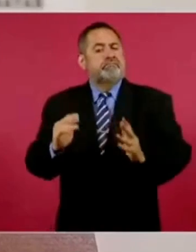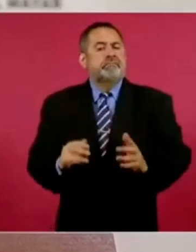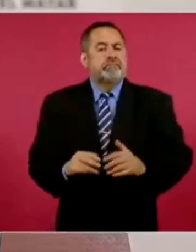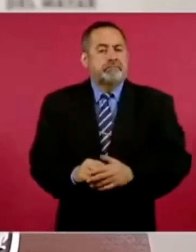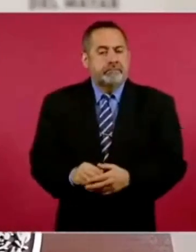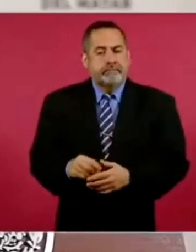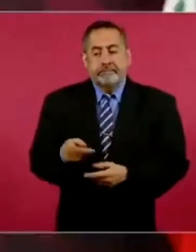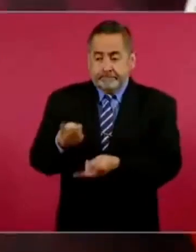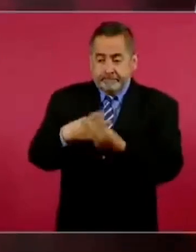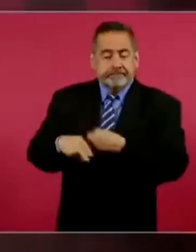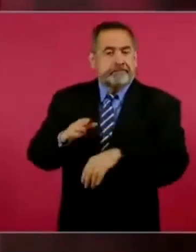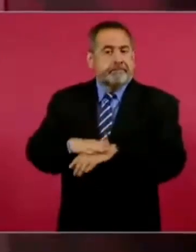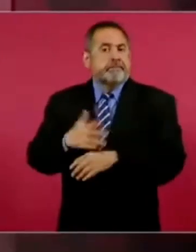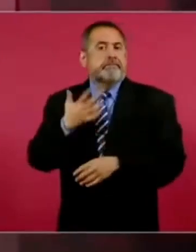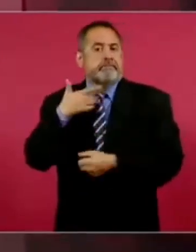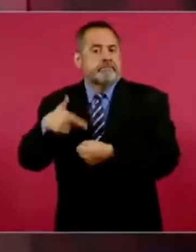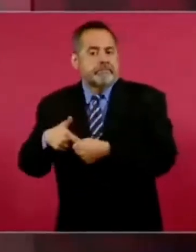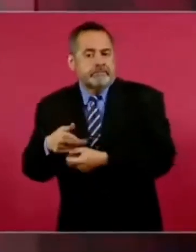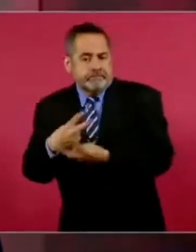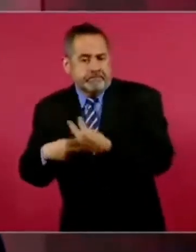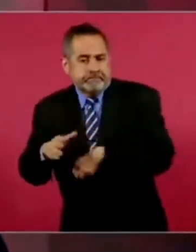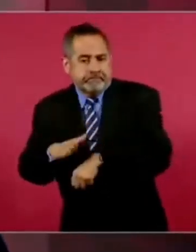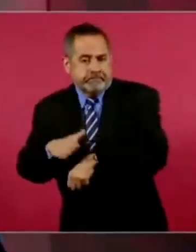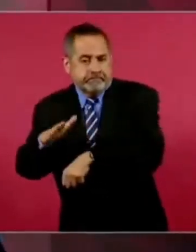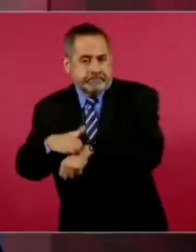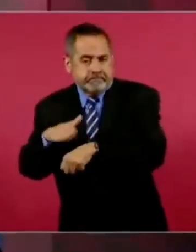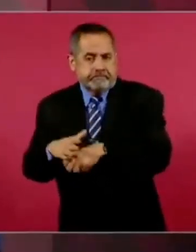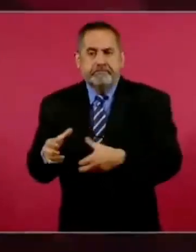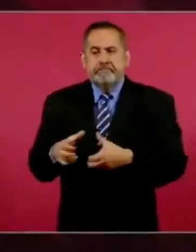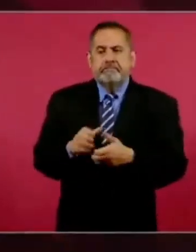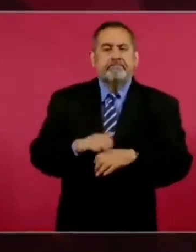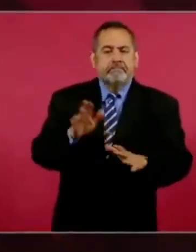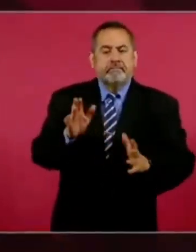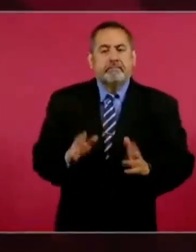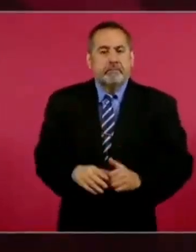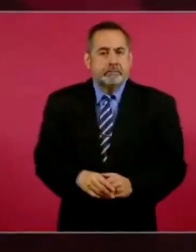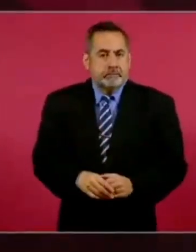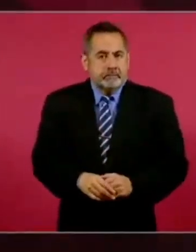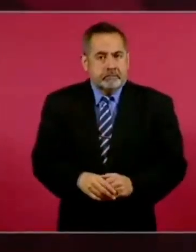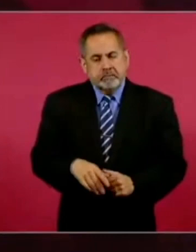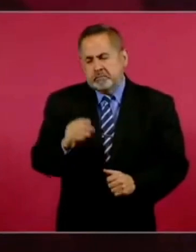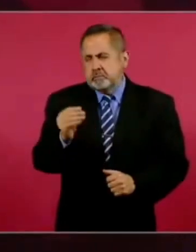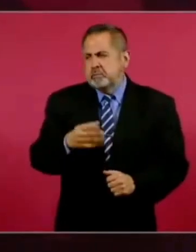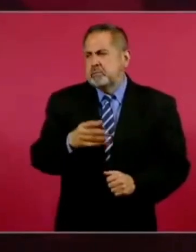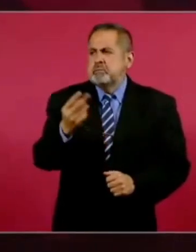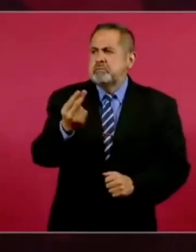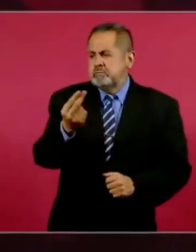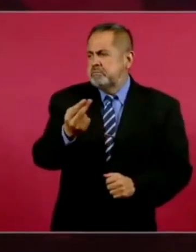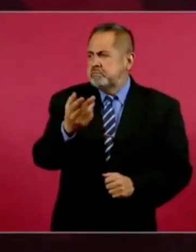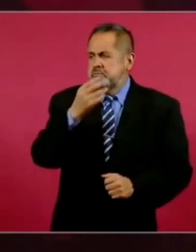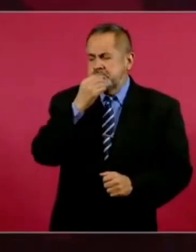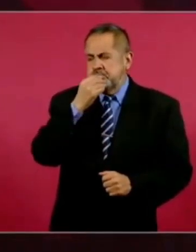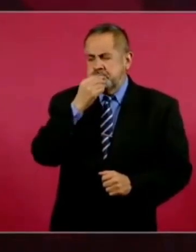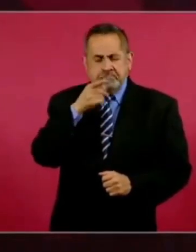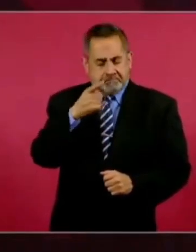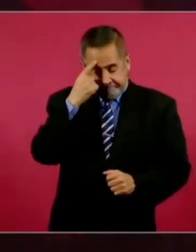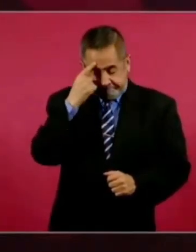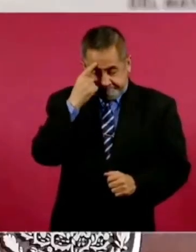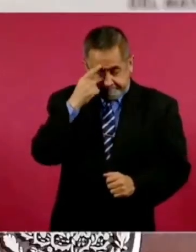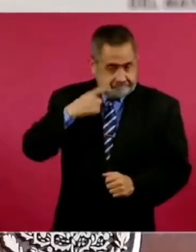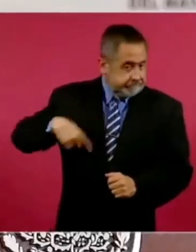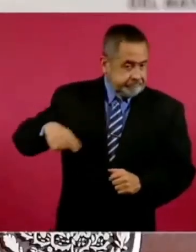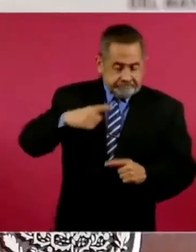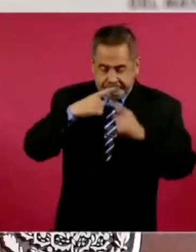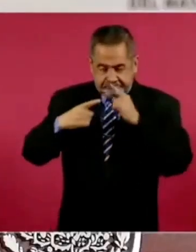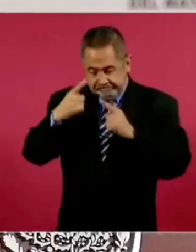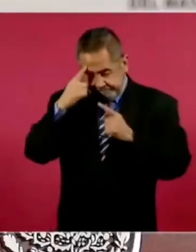más gasolina, de todas maneras se van a necesitar tomar decisiones, se